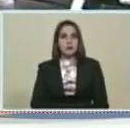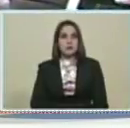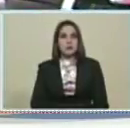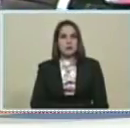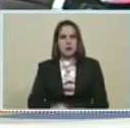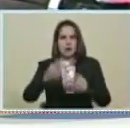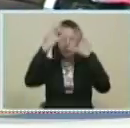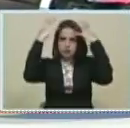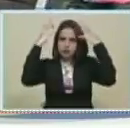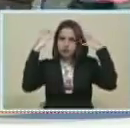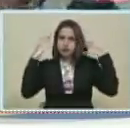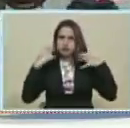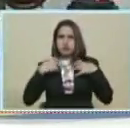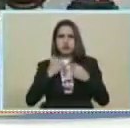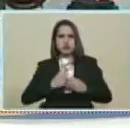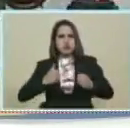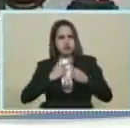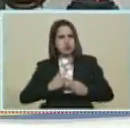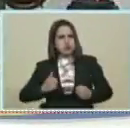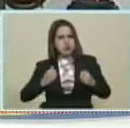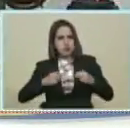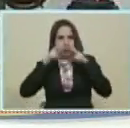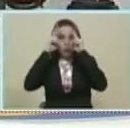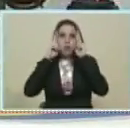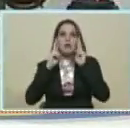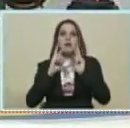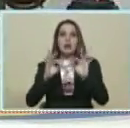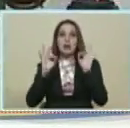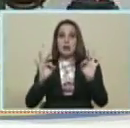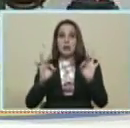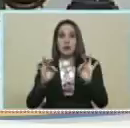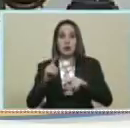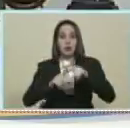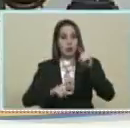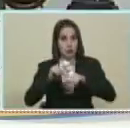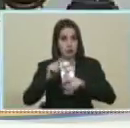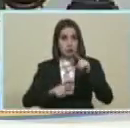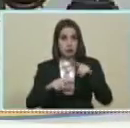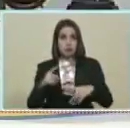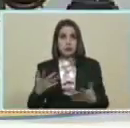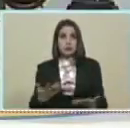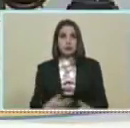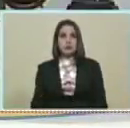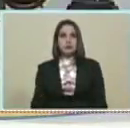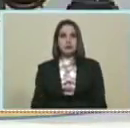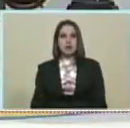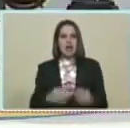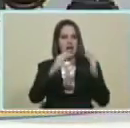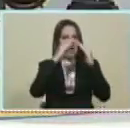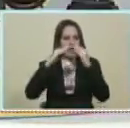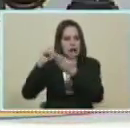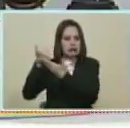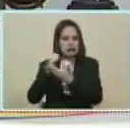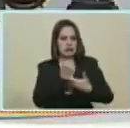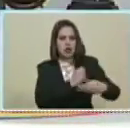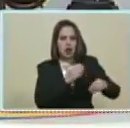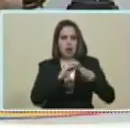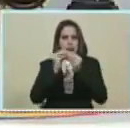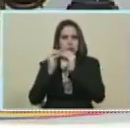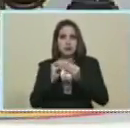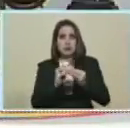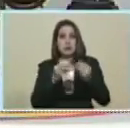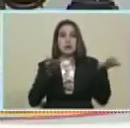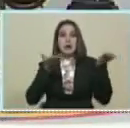De higiene Aseo Fundamentales Higiene Aseo Personal Del hogar Están Los servicios Públicos